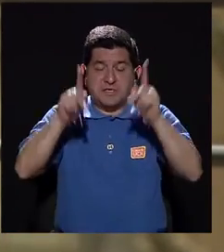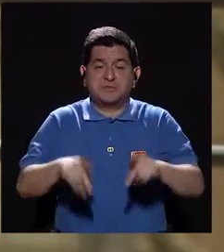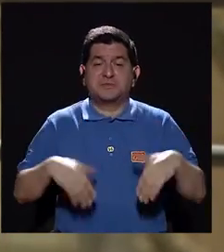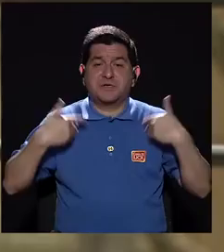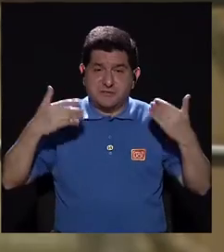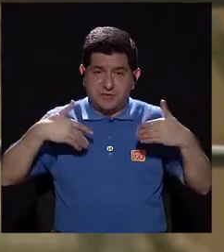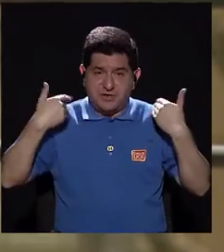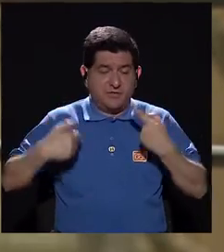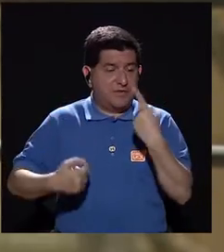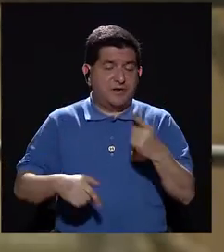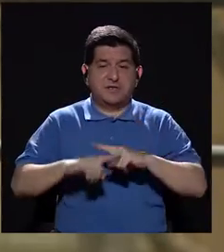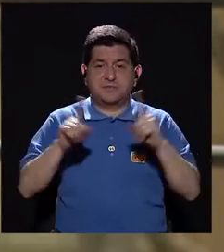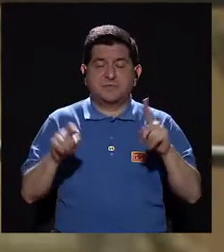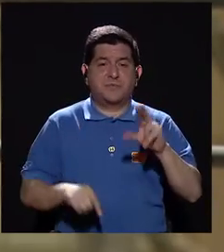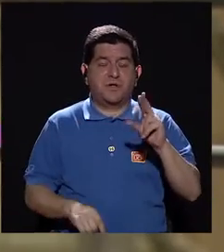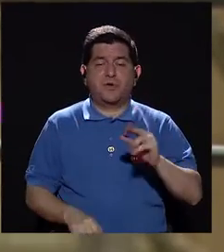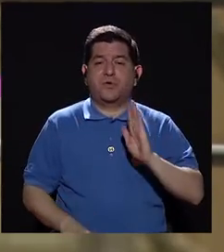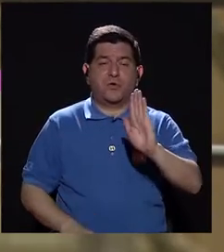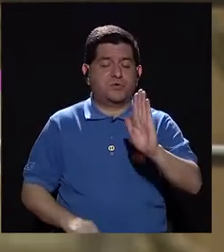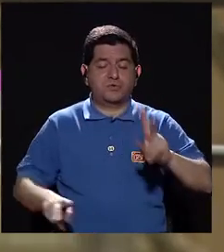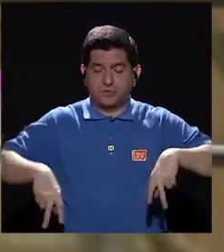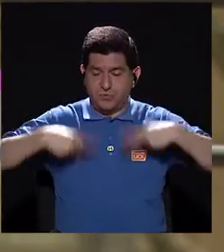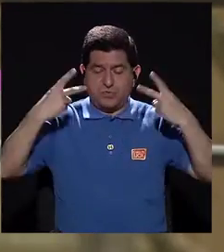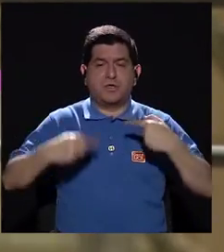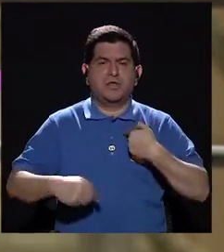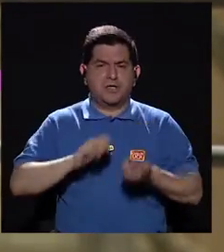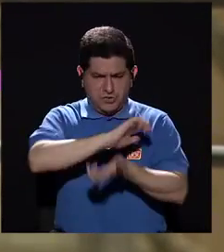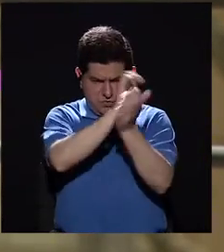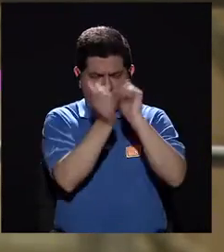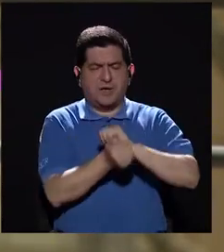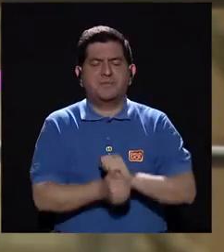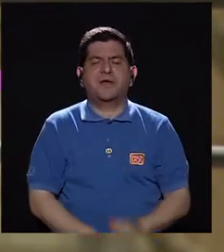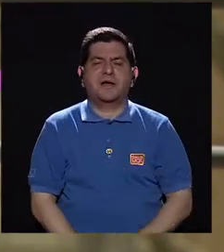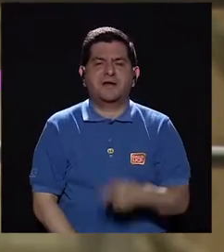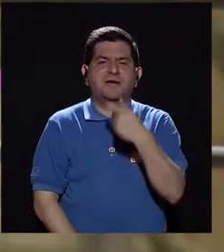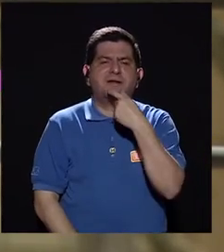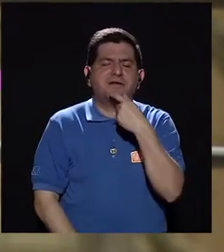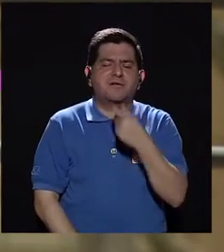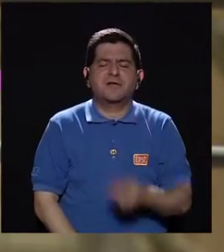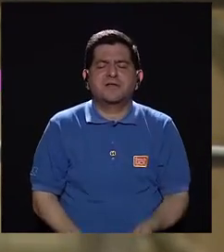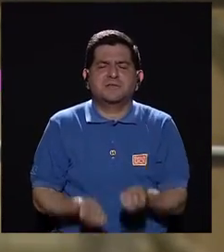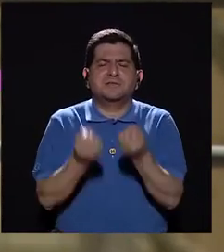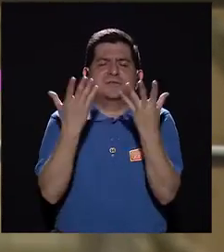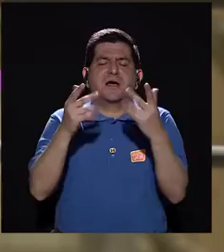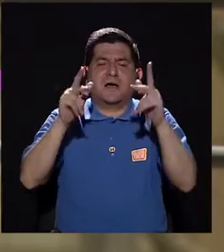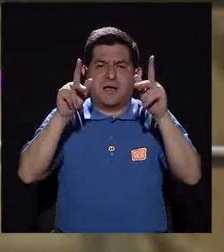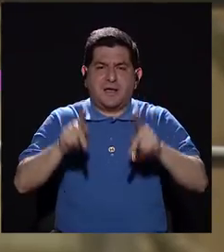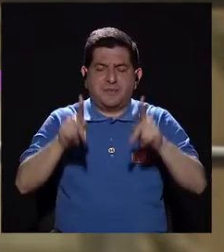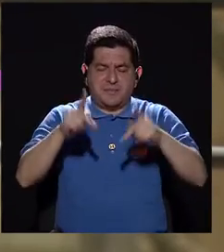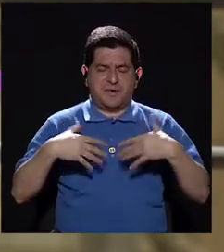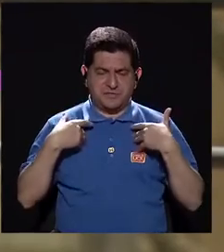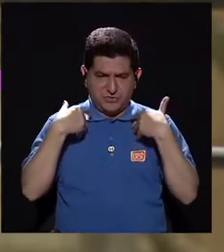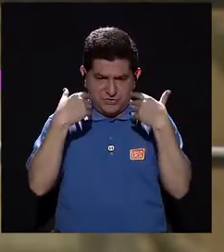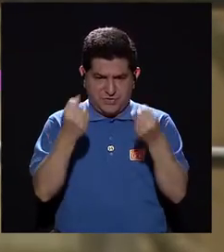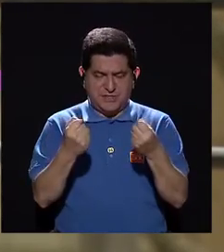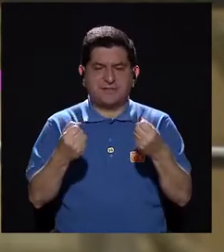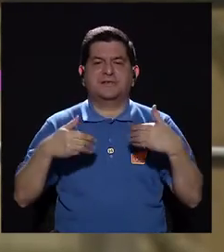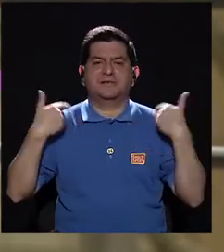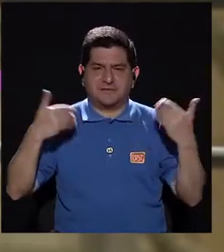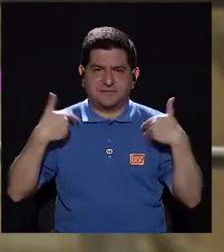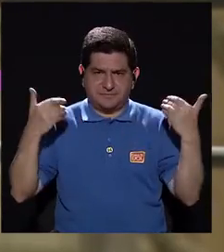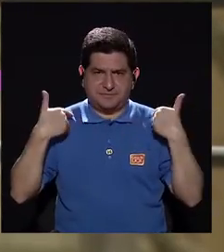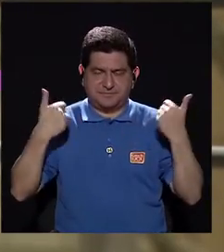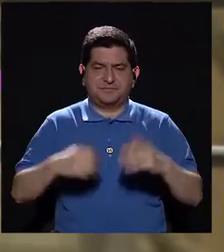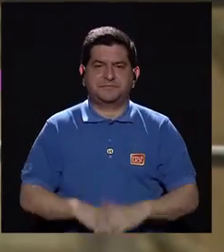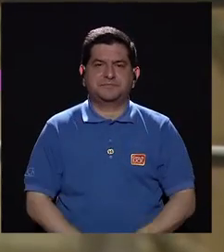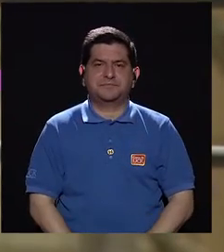y que tal vez no estaba muy feliz con su vida. Yo quiero cambiar esa frase, la risa abunda en la boca de las personas saludables y